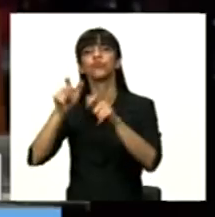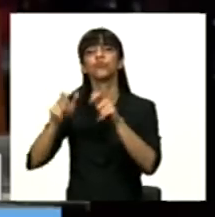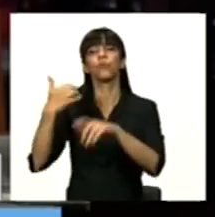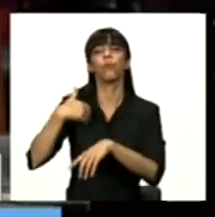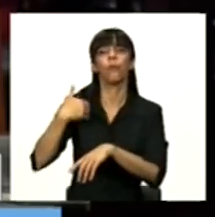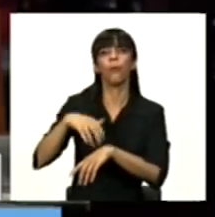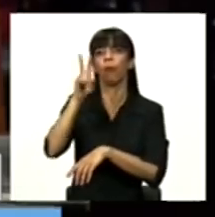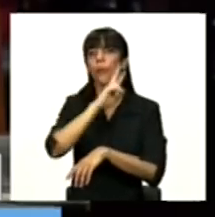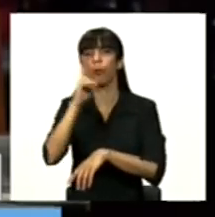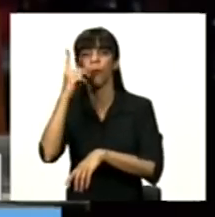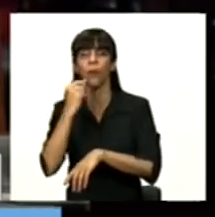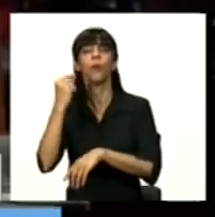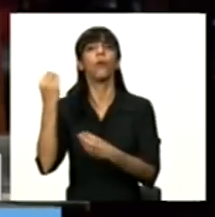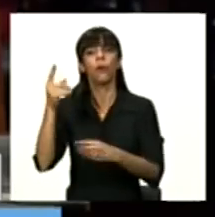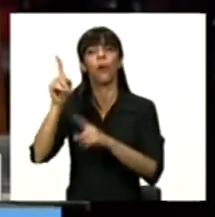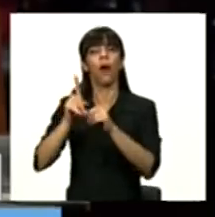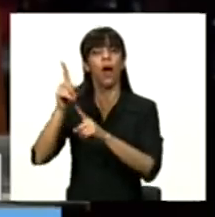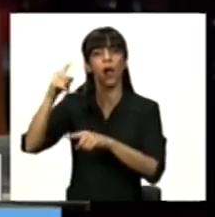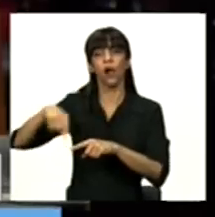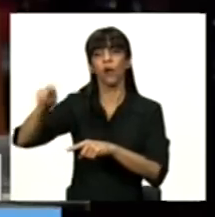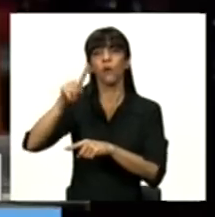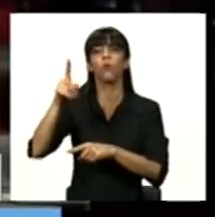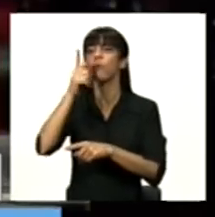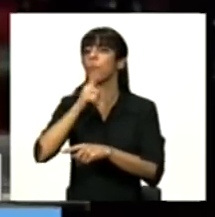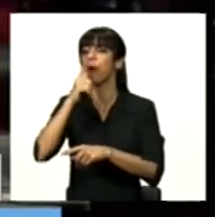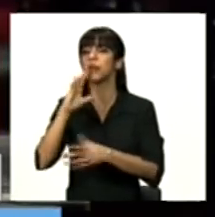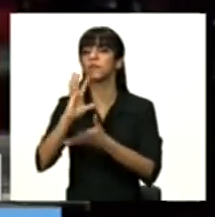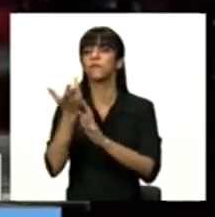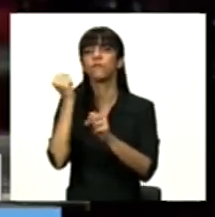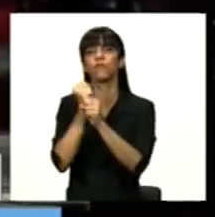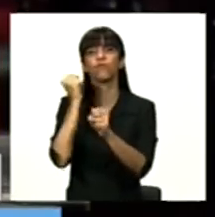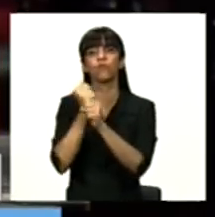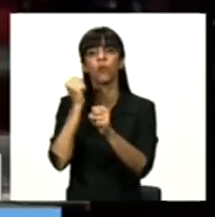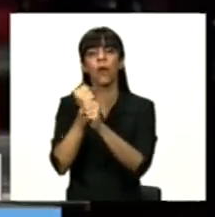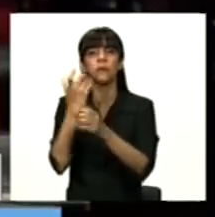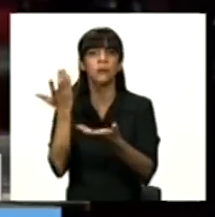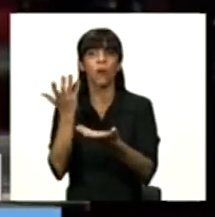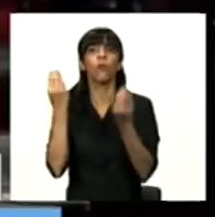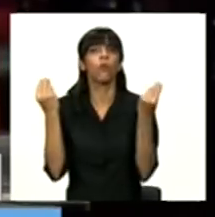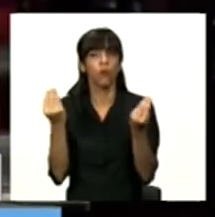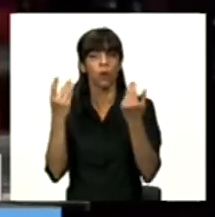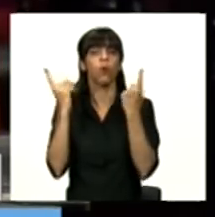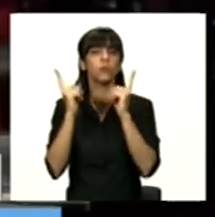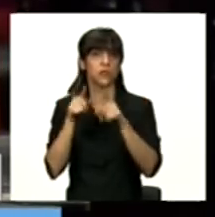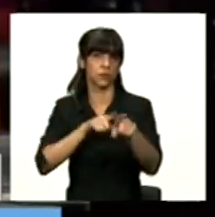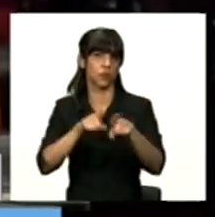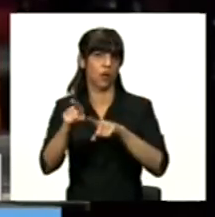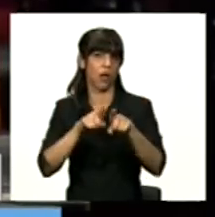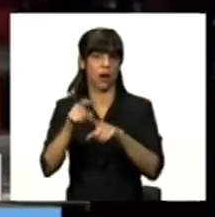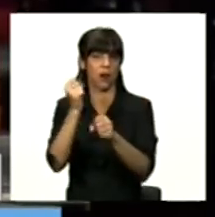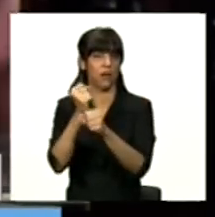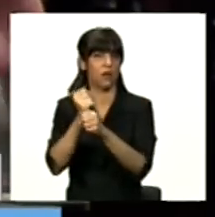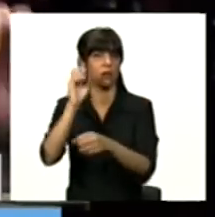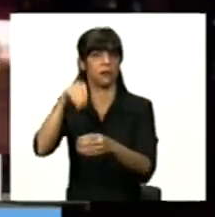de bien que encuentran un trabajo digno en ese tipo de actividad. Así que no se me coman